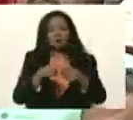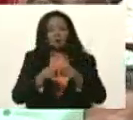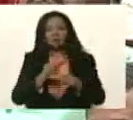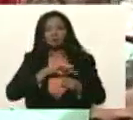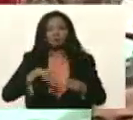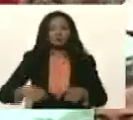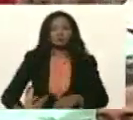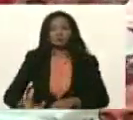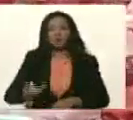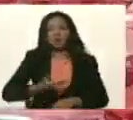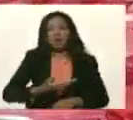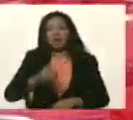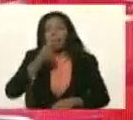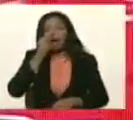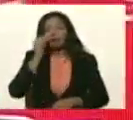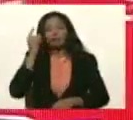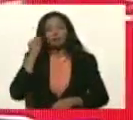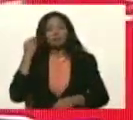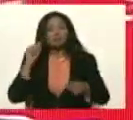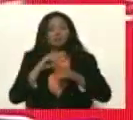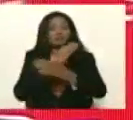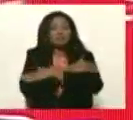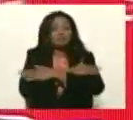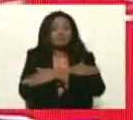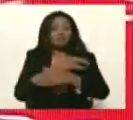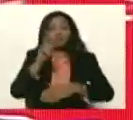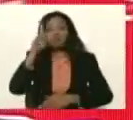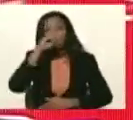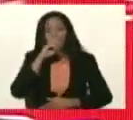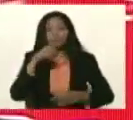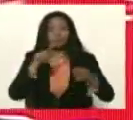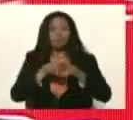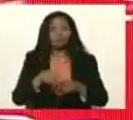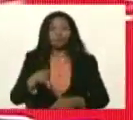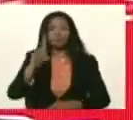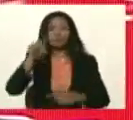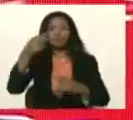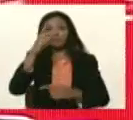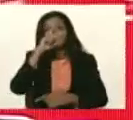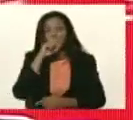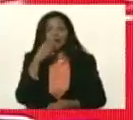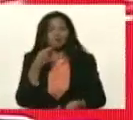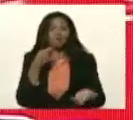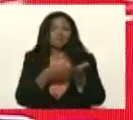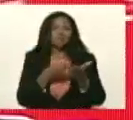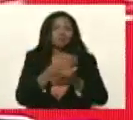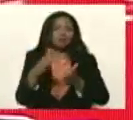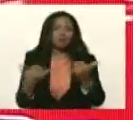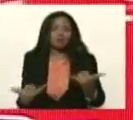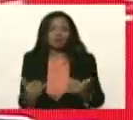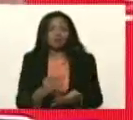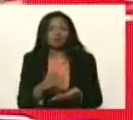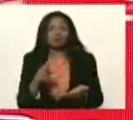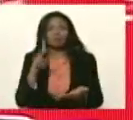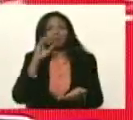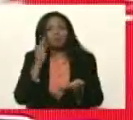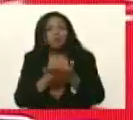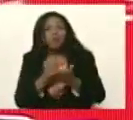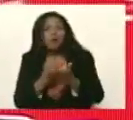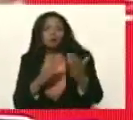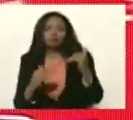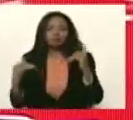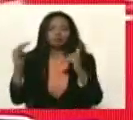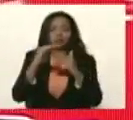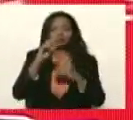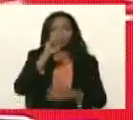nuestros alcaldes y alcaldesas de felicitación por estos dos años es que para el año que viene la inversión que usted está aprobando hoy supera